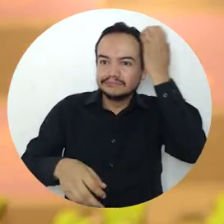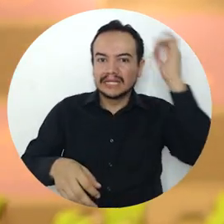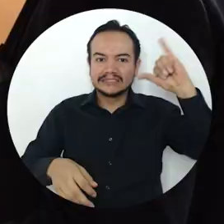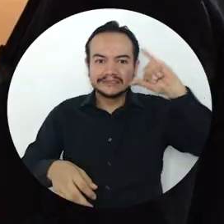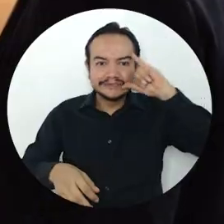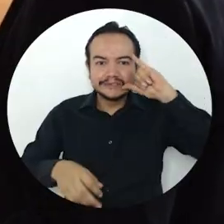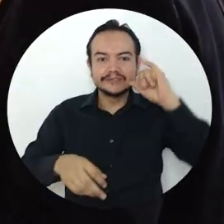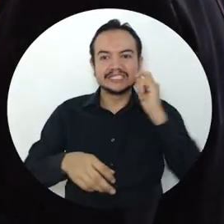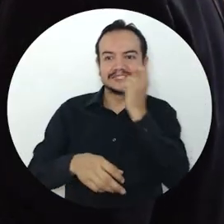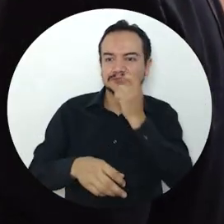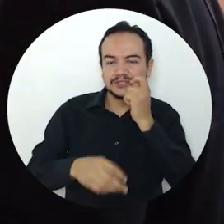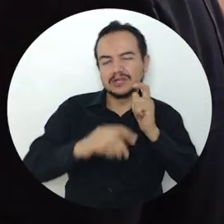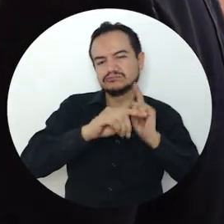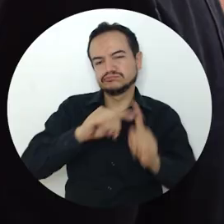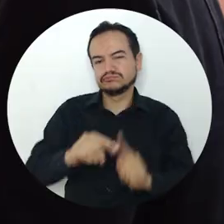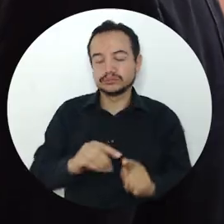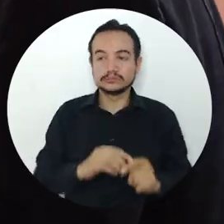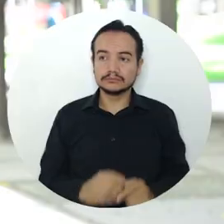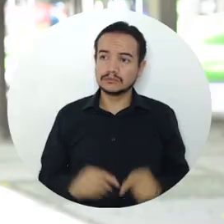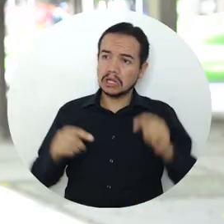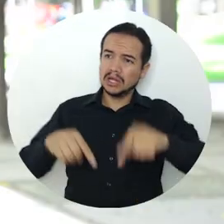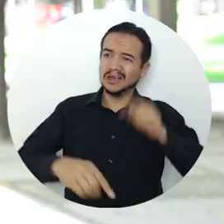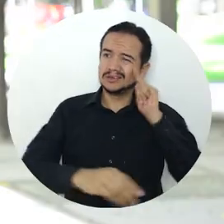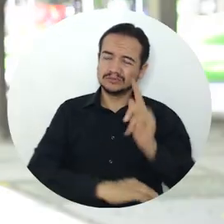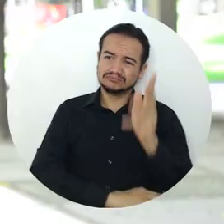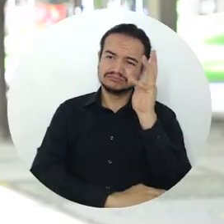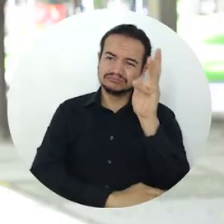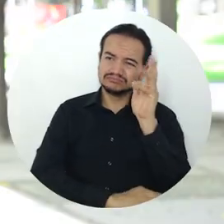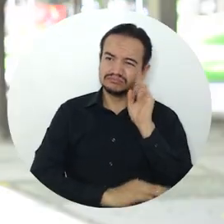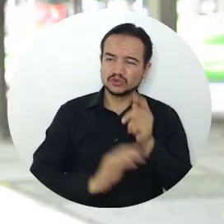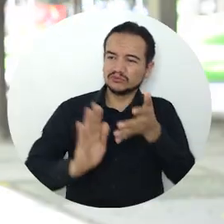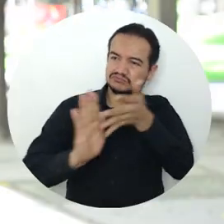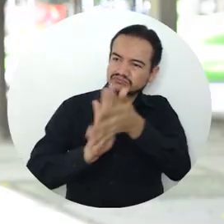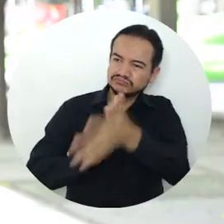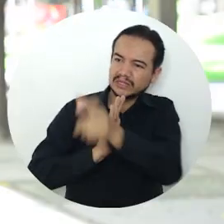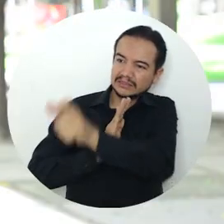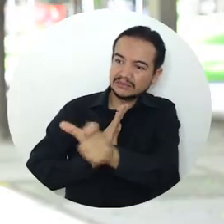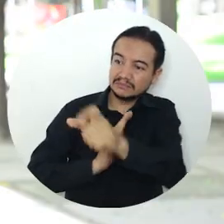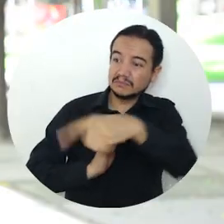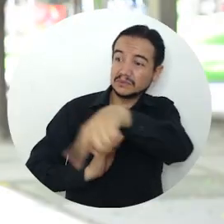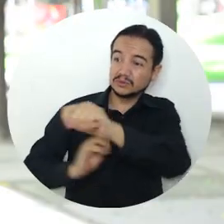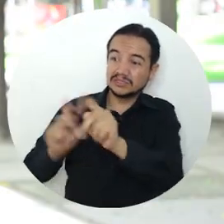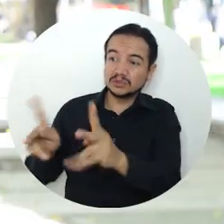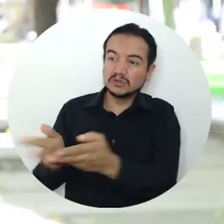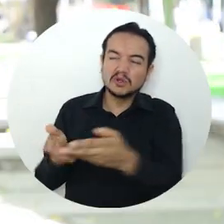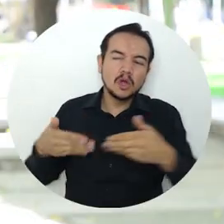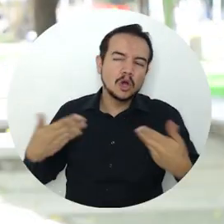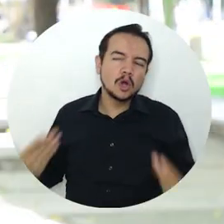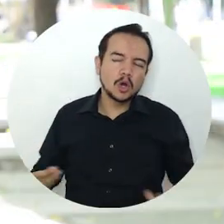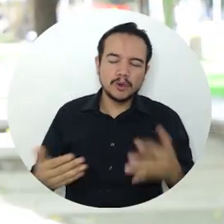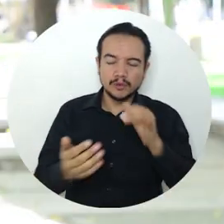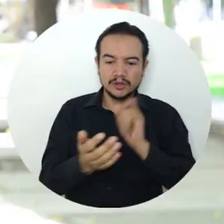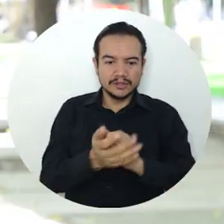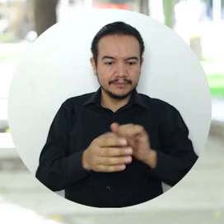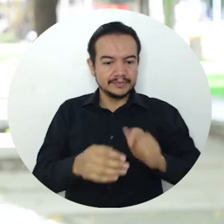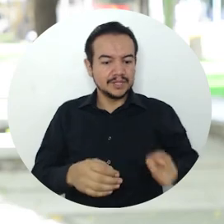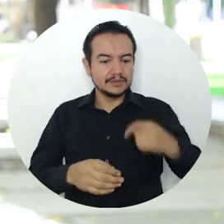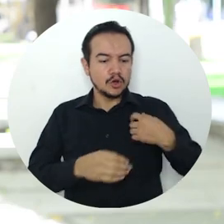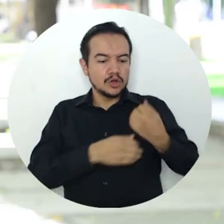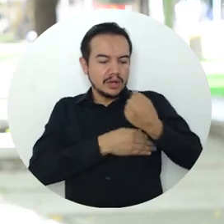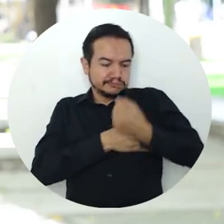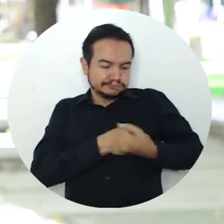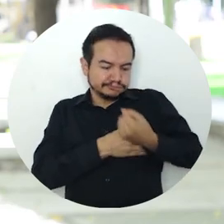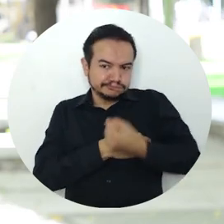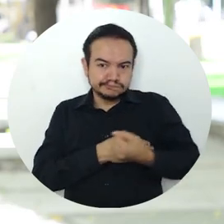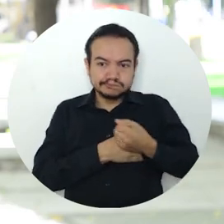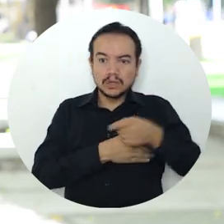enfermería, la psicología y la odontología. En esta conferencia le estuvimos platicando a los estudiantes una forma distinta no solamente de ver